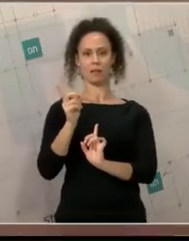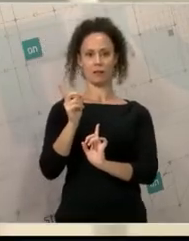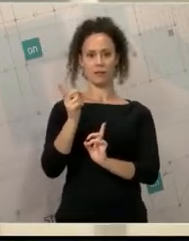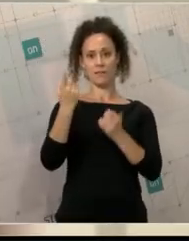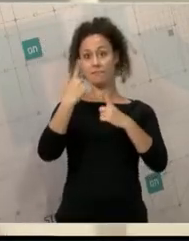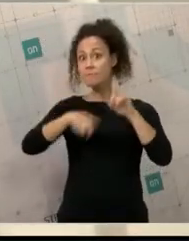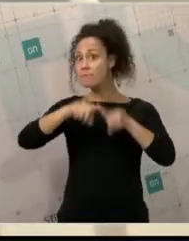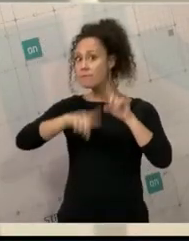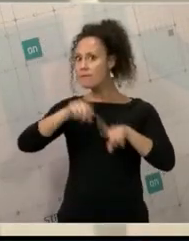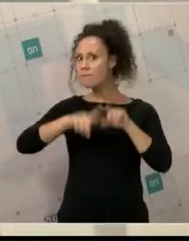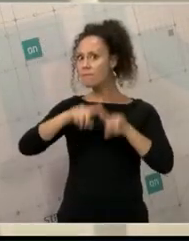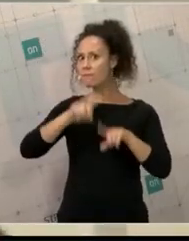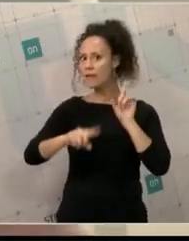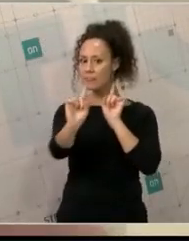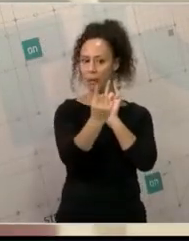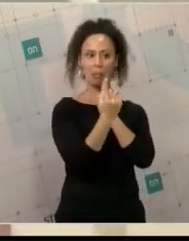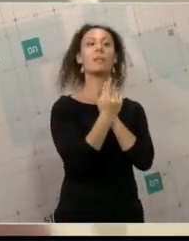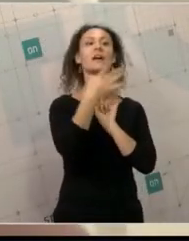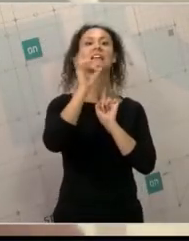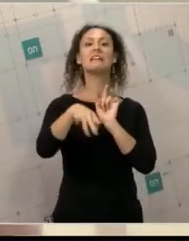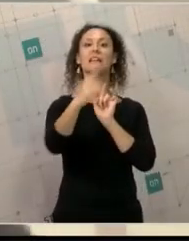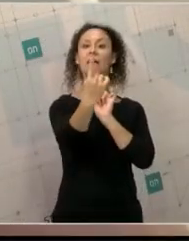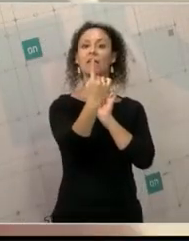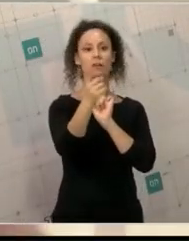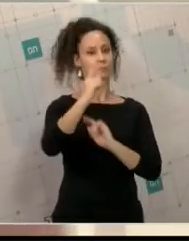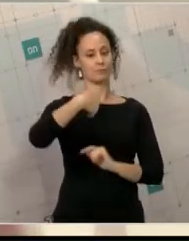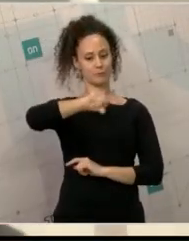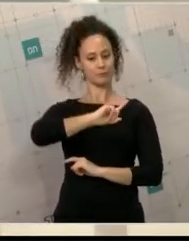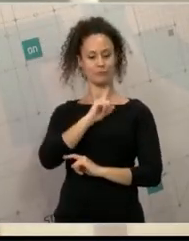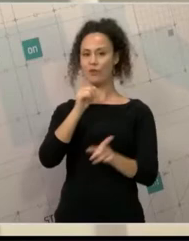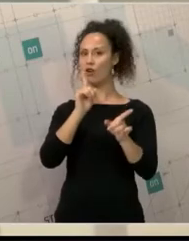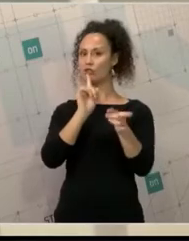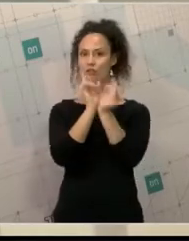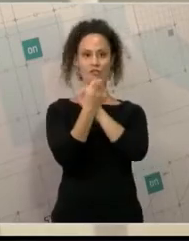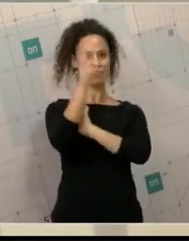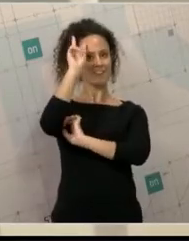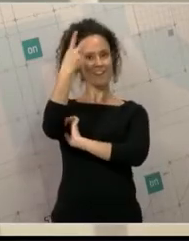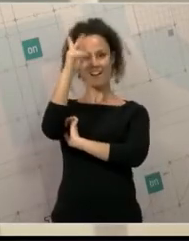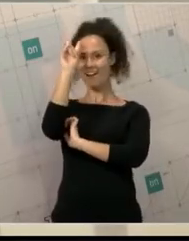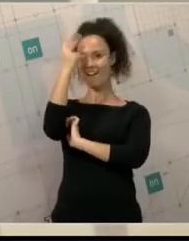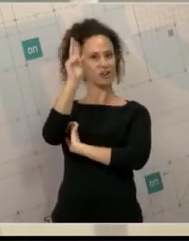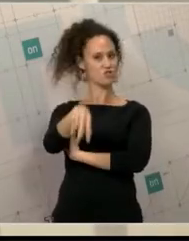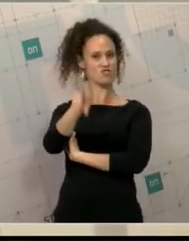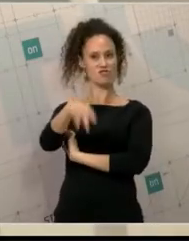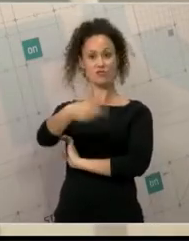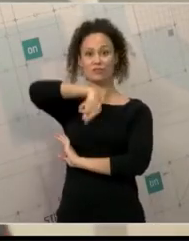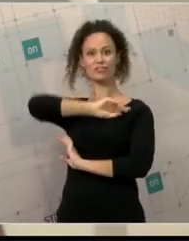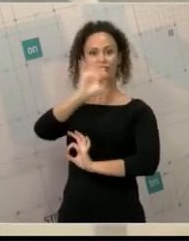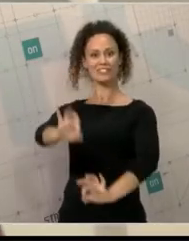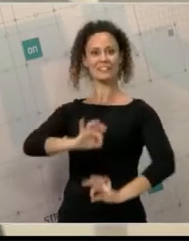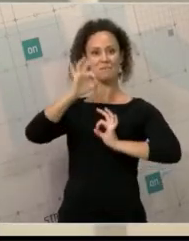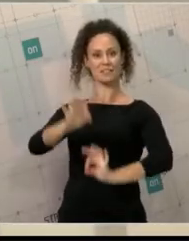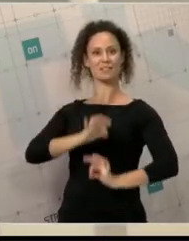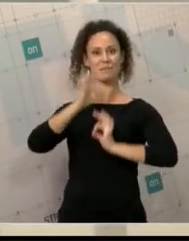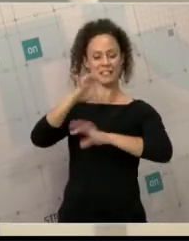Nosotros no cambiamos de criterio. Nosotros apostamos por dar agua siempre, con todas las garantías. El abastecimiento es